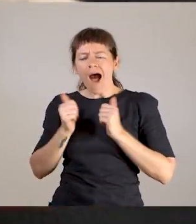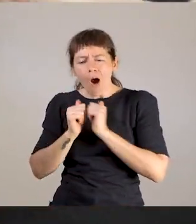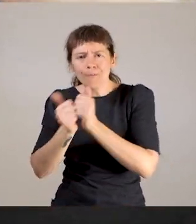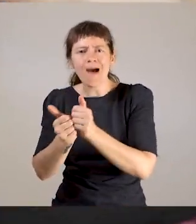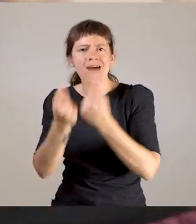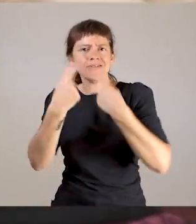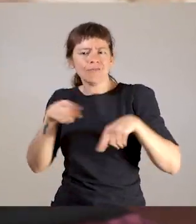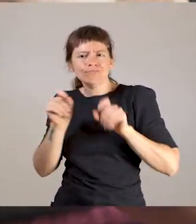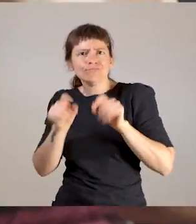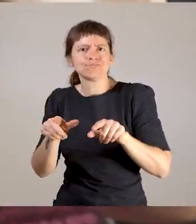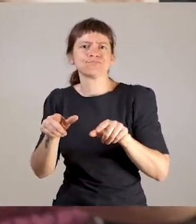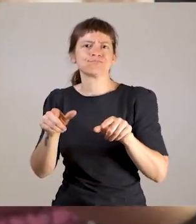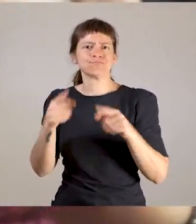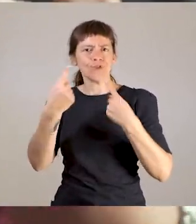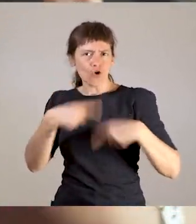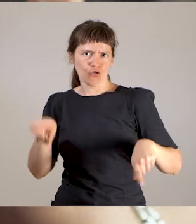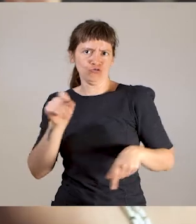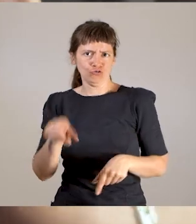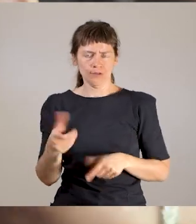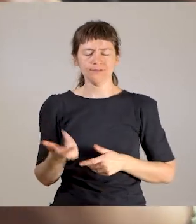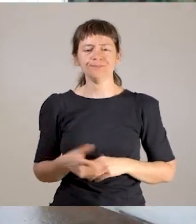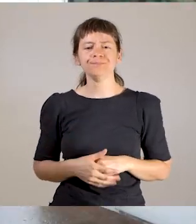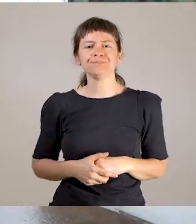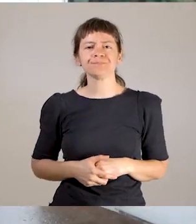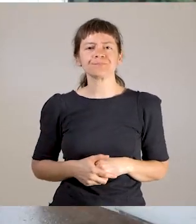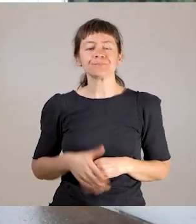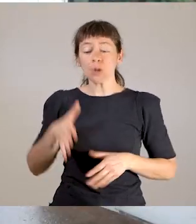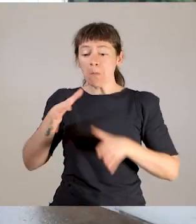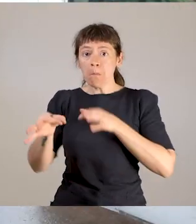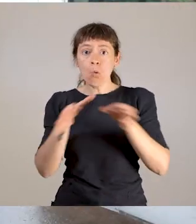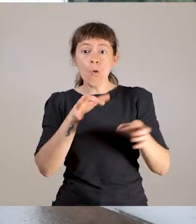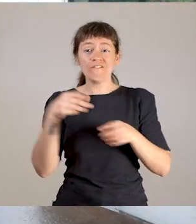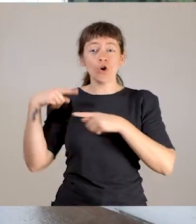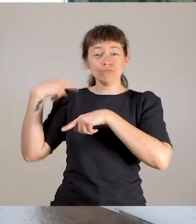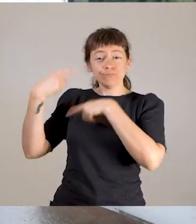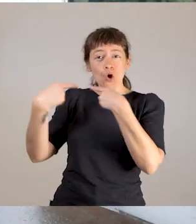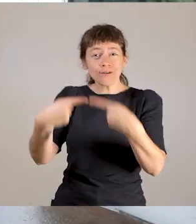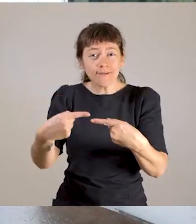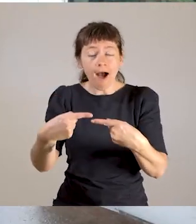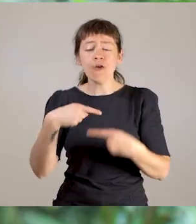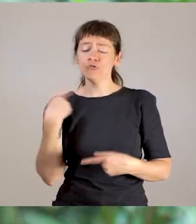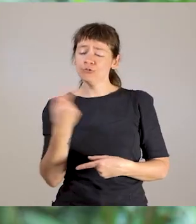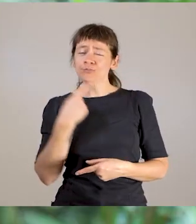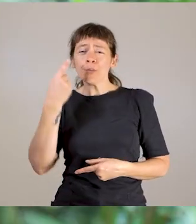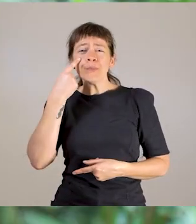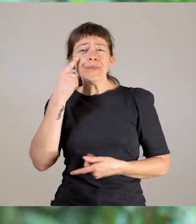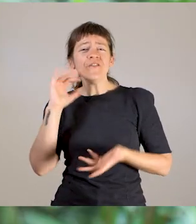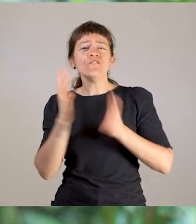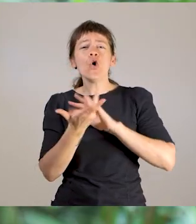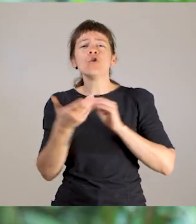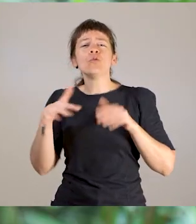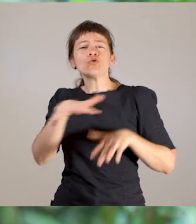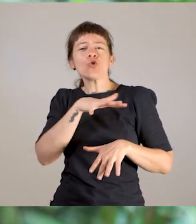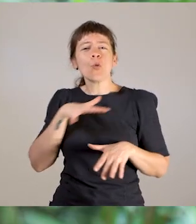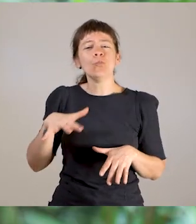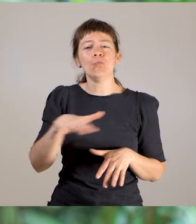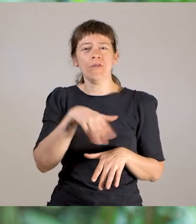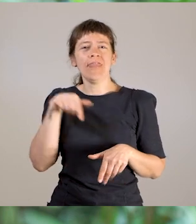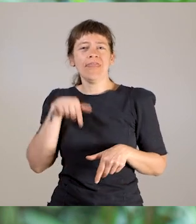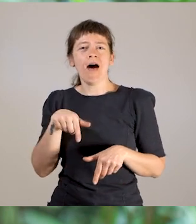Los pueblos indígenas vivimos en comunidad, en armonía. Lo más importante que